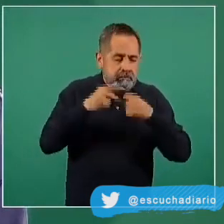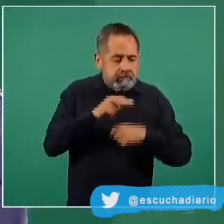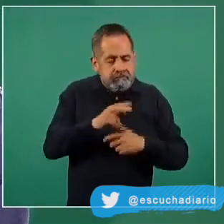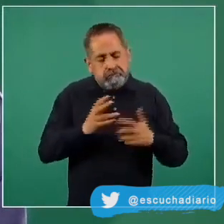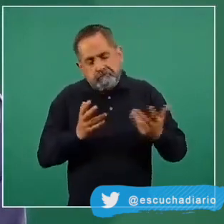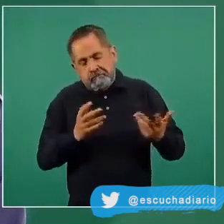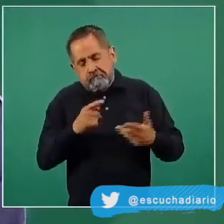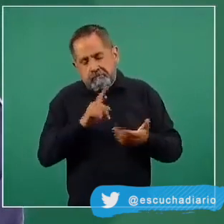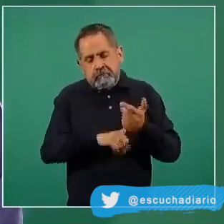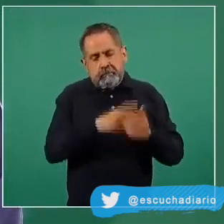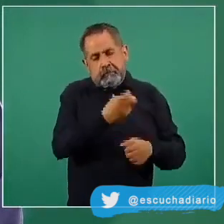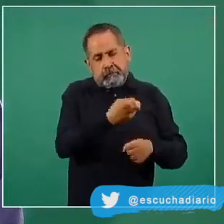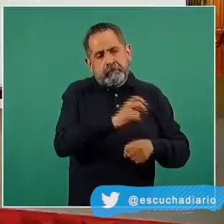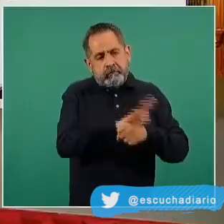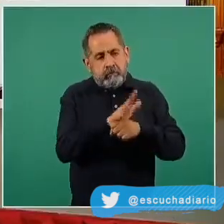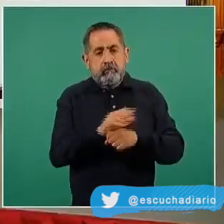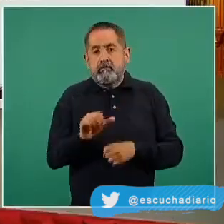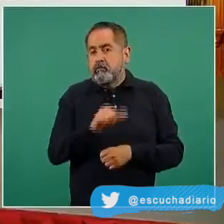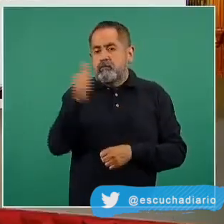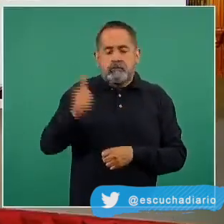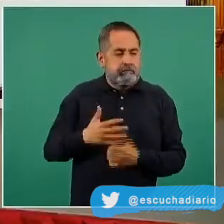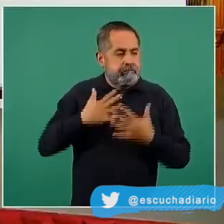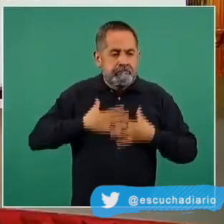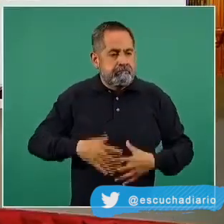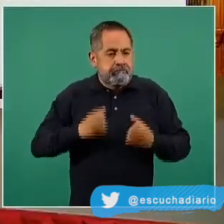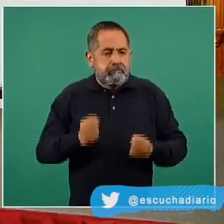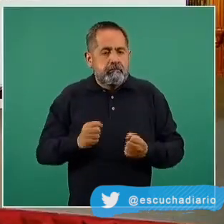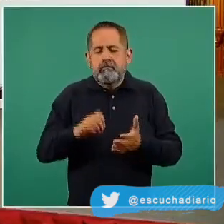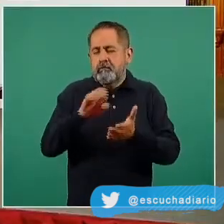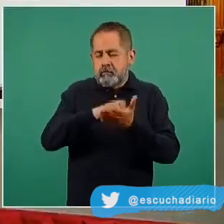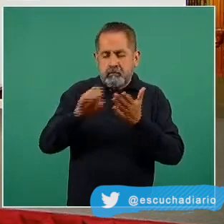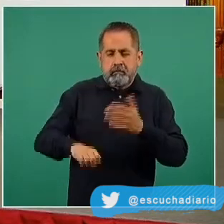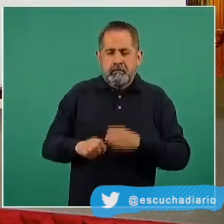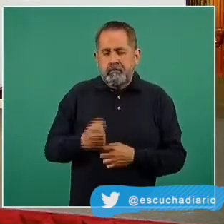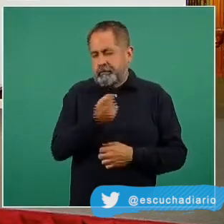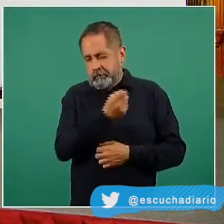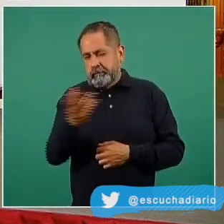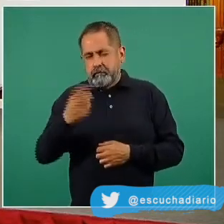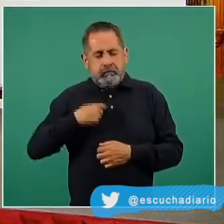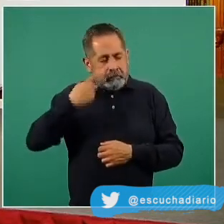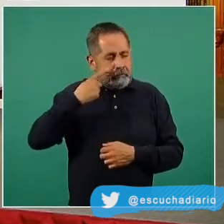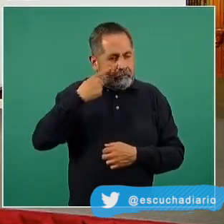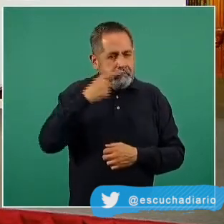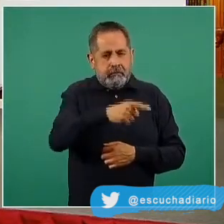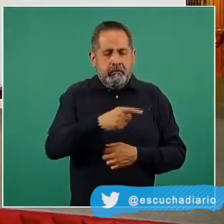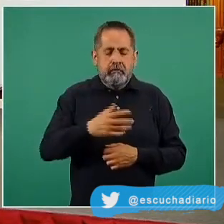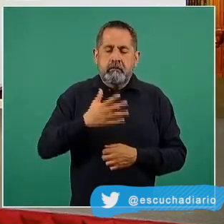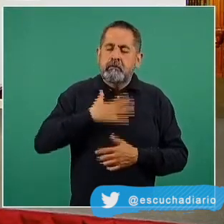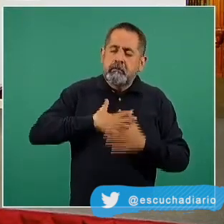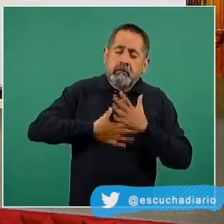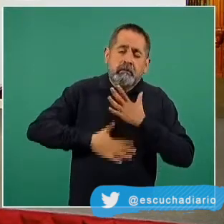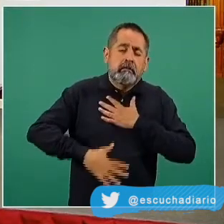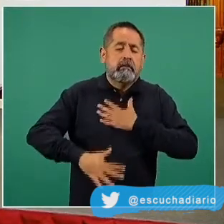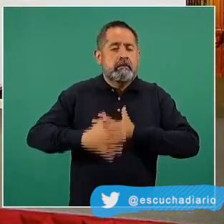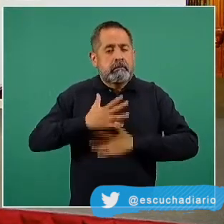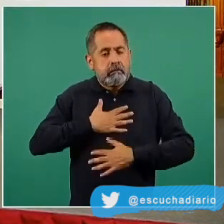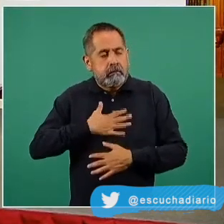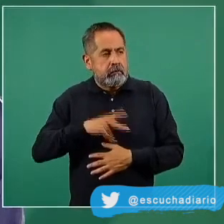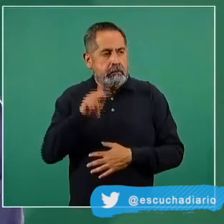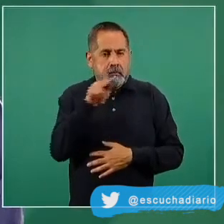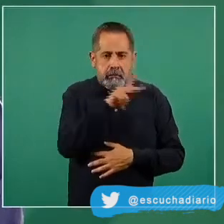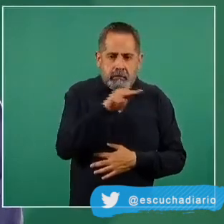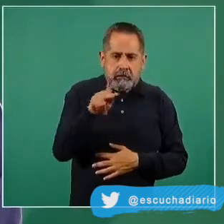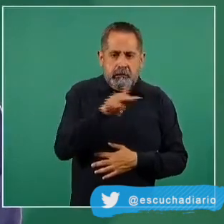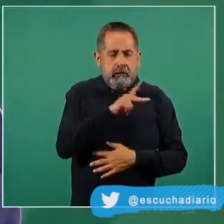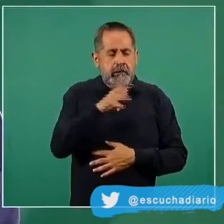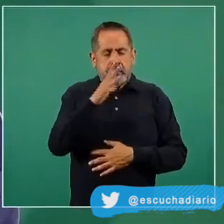médica y otros no tienen todavía explicación médica. Algunos de los síntomas más comunes son la fatiga y el dolor de